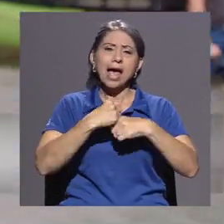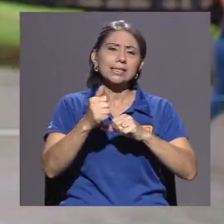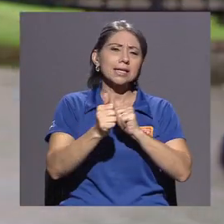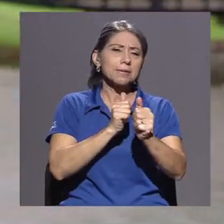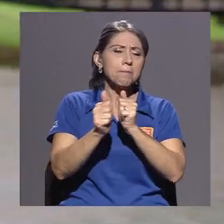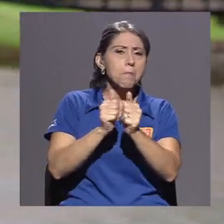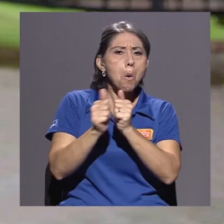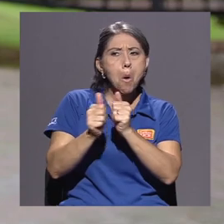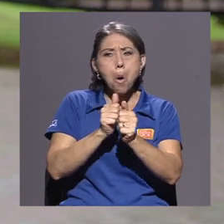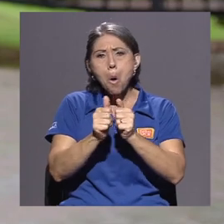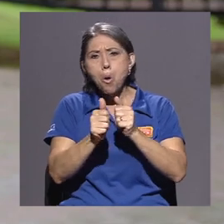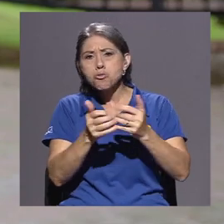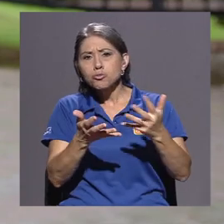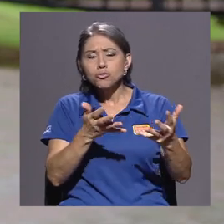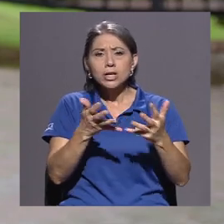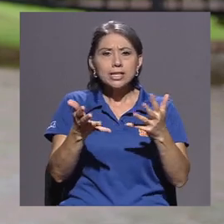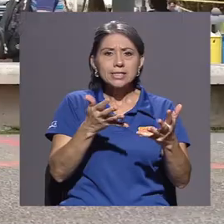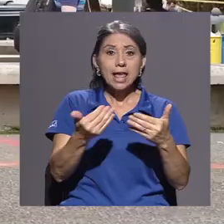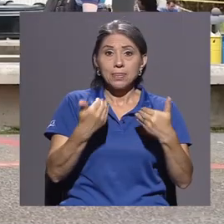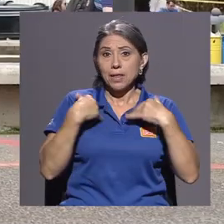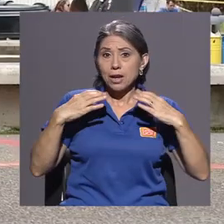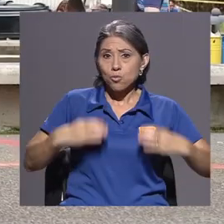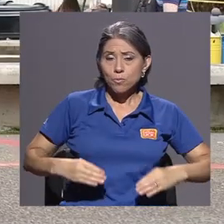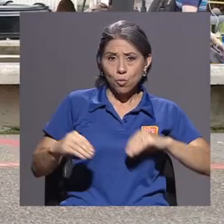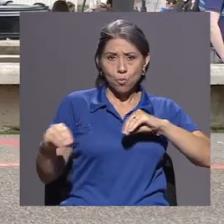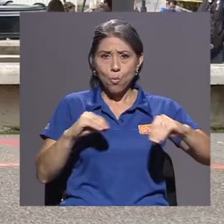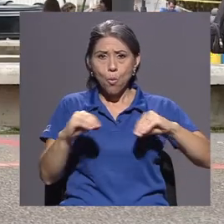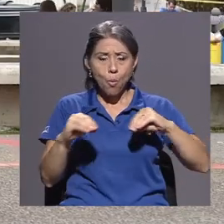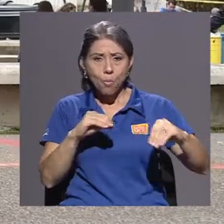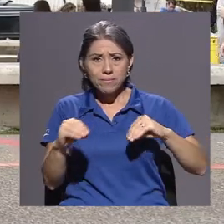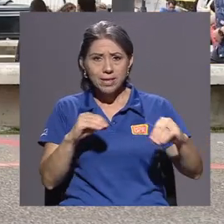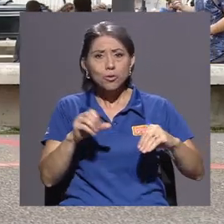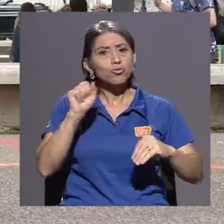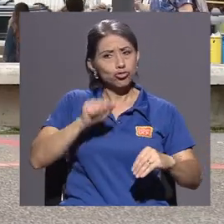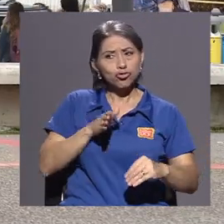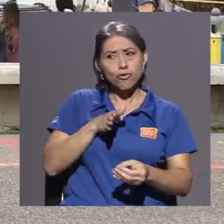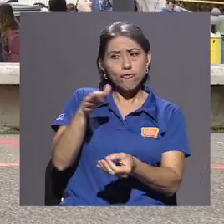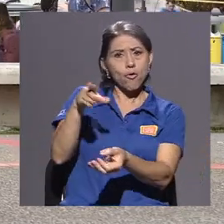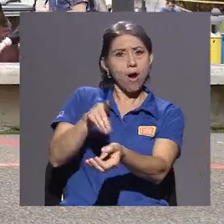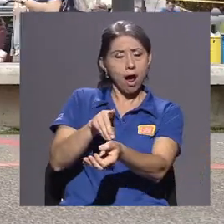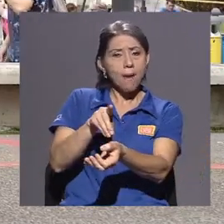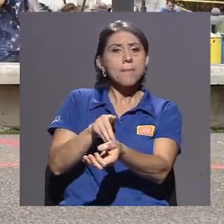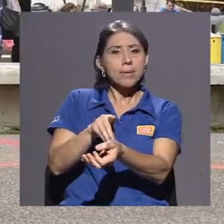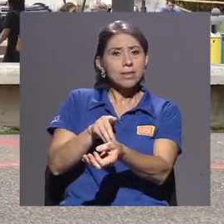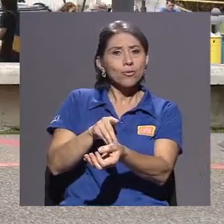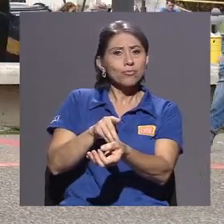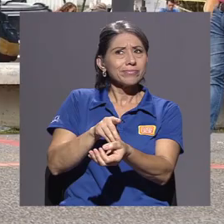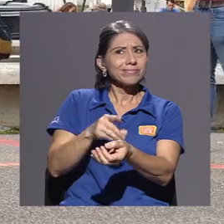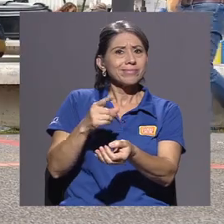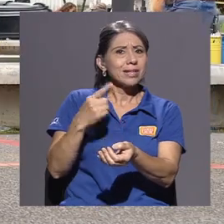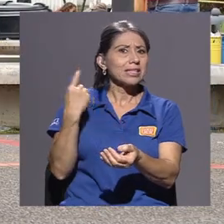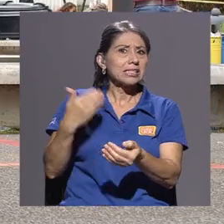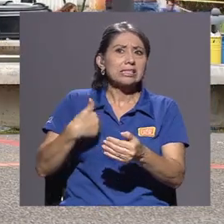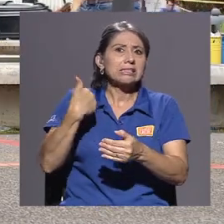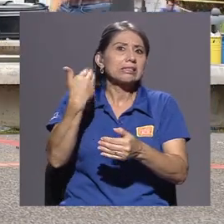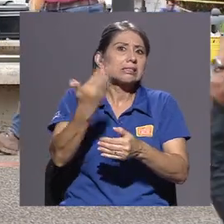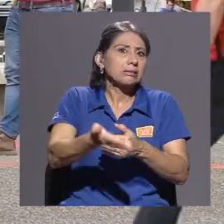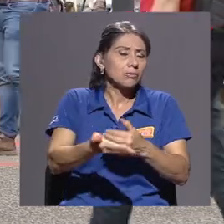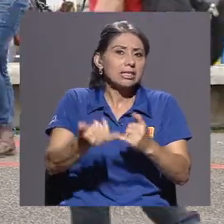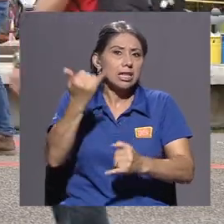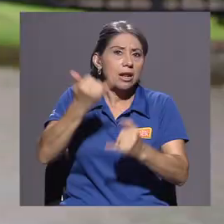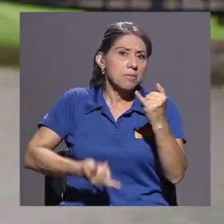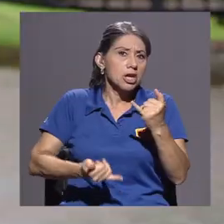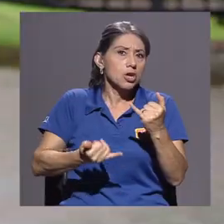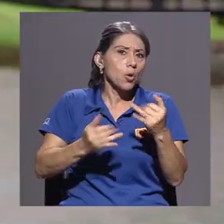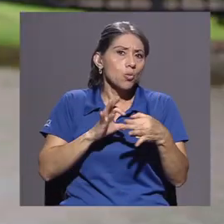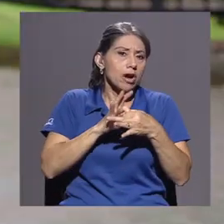relativamente, tener el cuerpo en movimiento más que todo. Si voy al médico, generalmente después de que termino la relación con alguien, voy al médico.